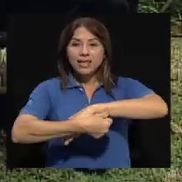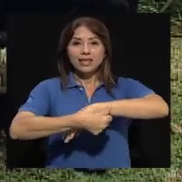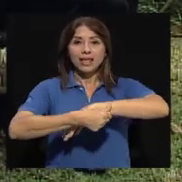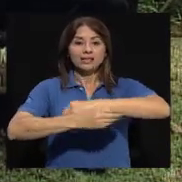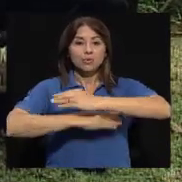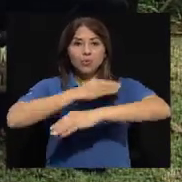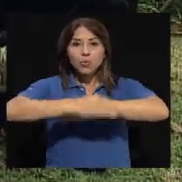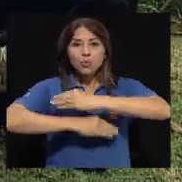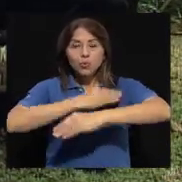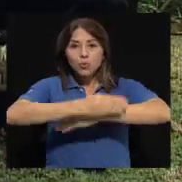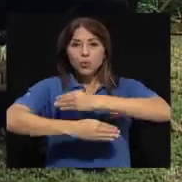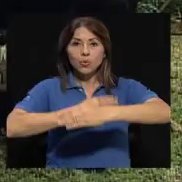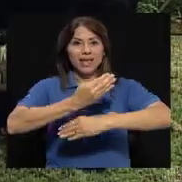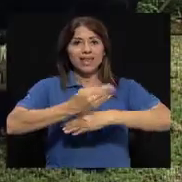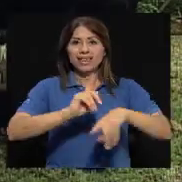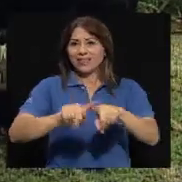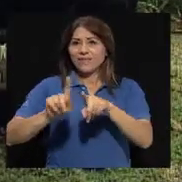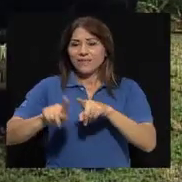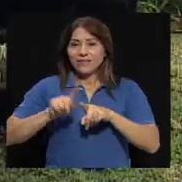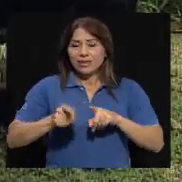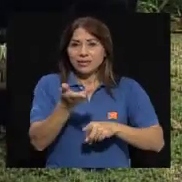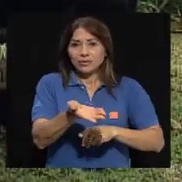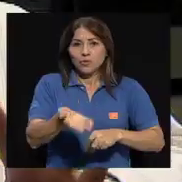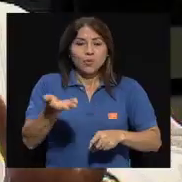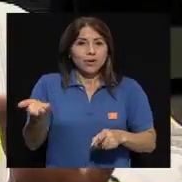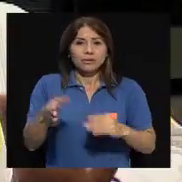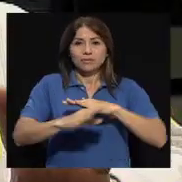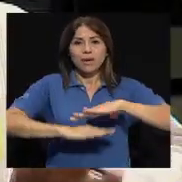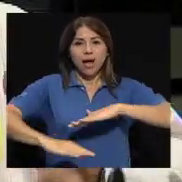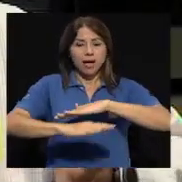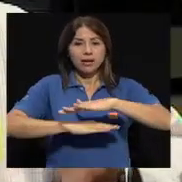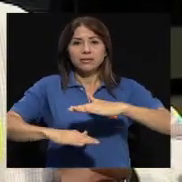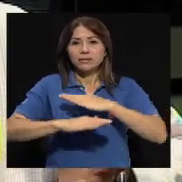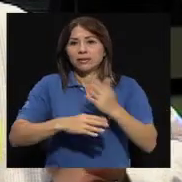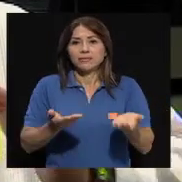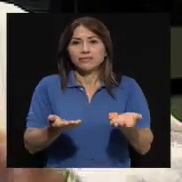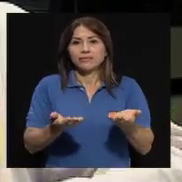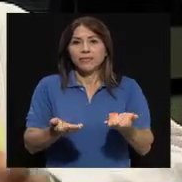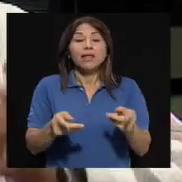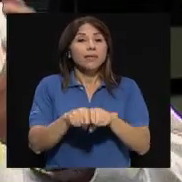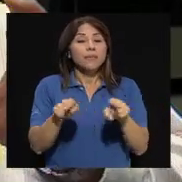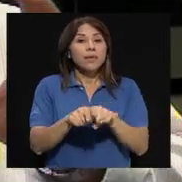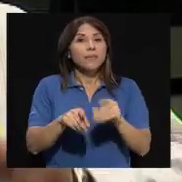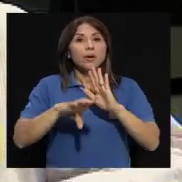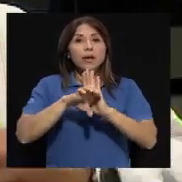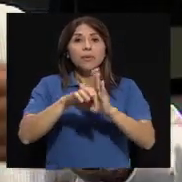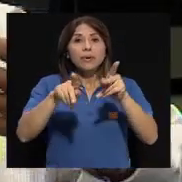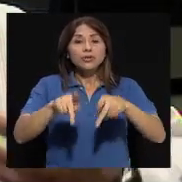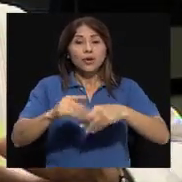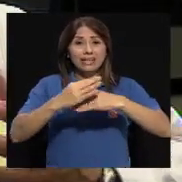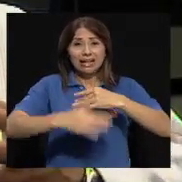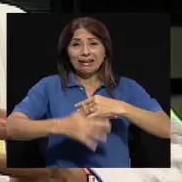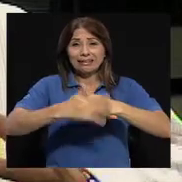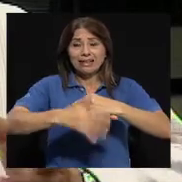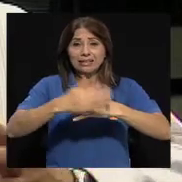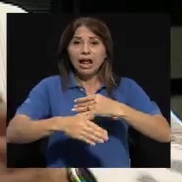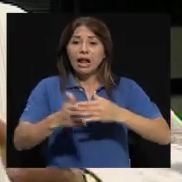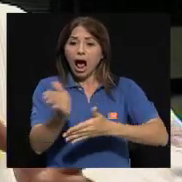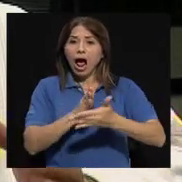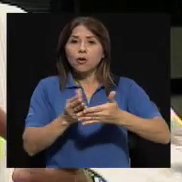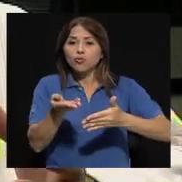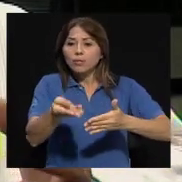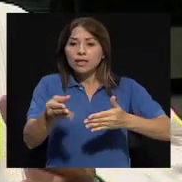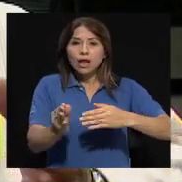de tela, poder tener, básicamente, material absorbente para sangrados, hemorragias, y